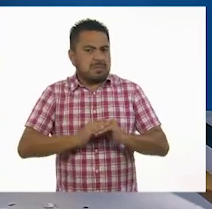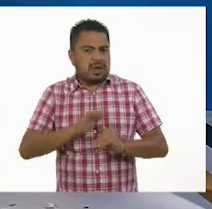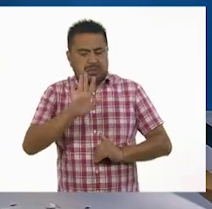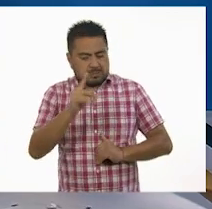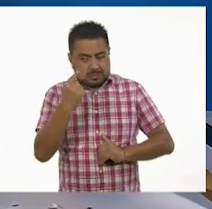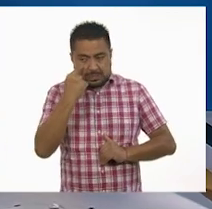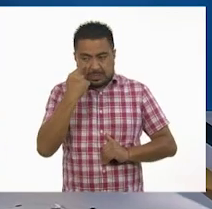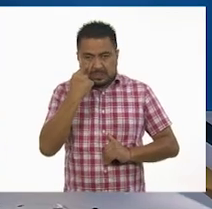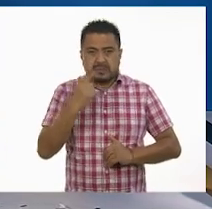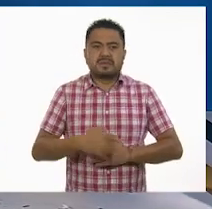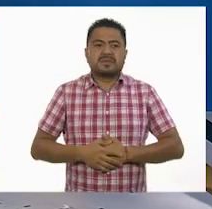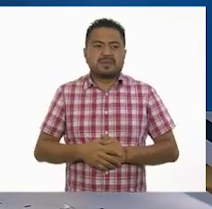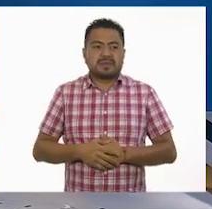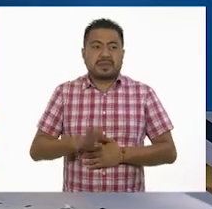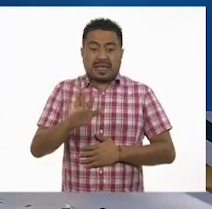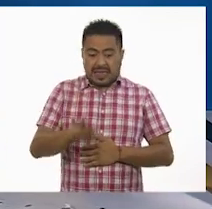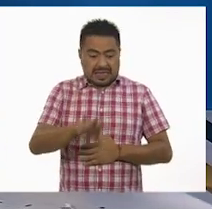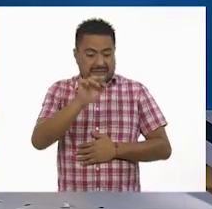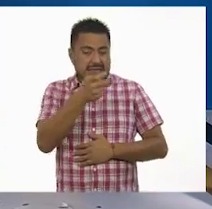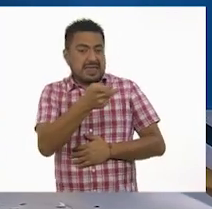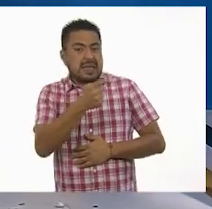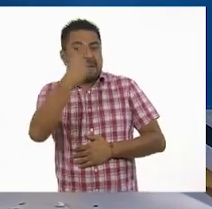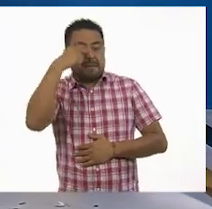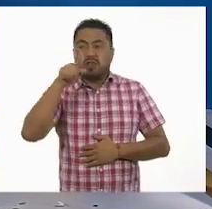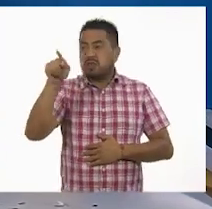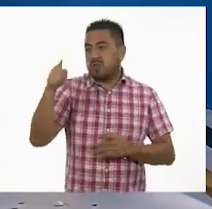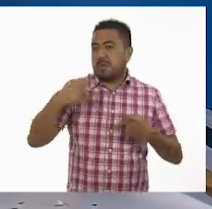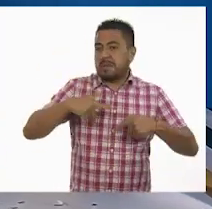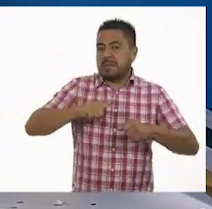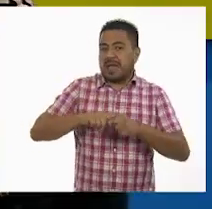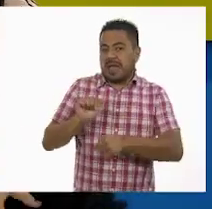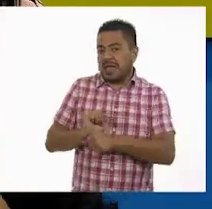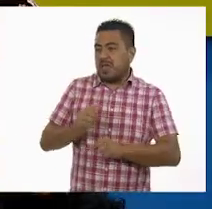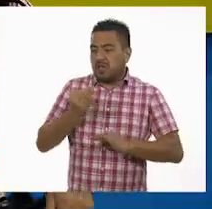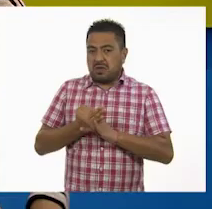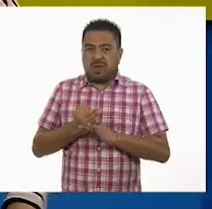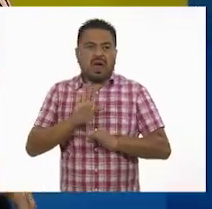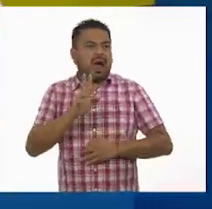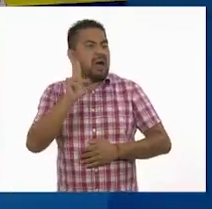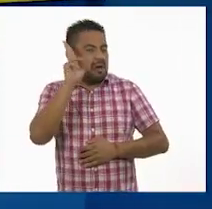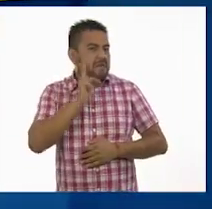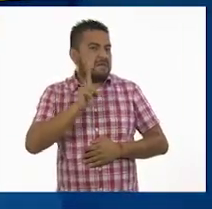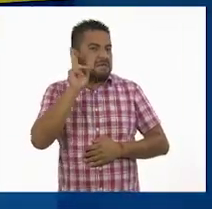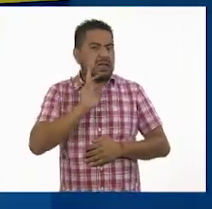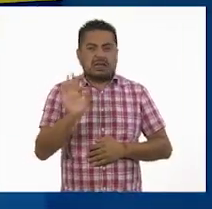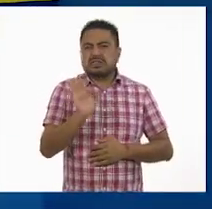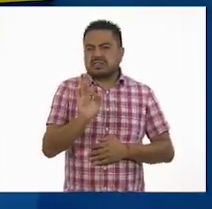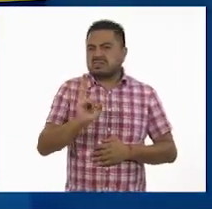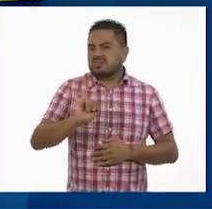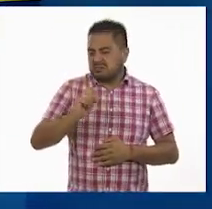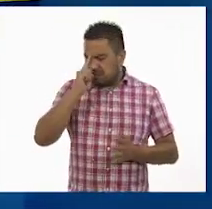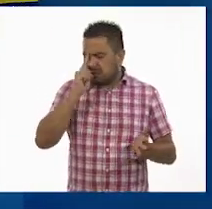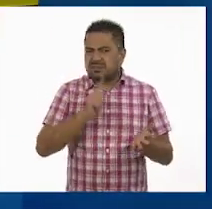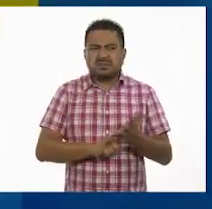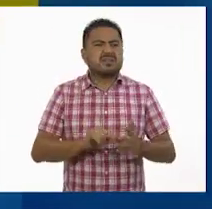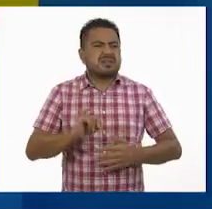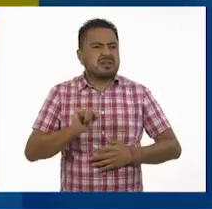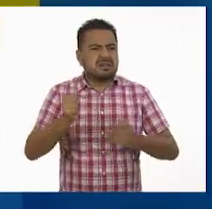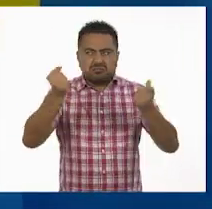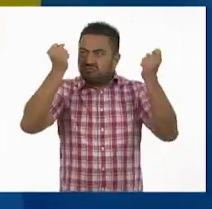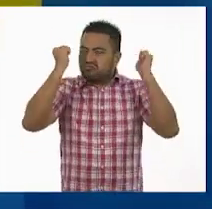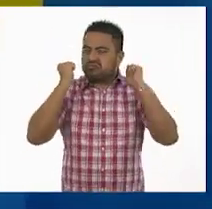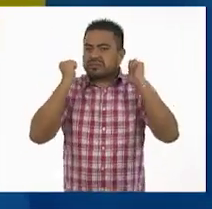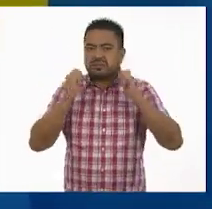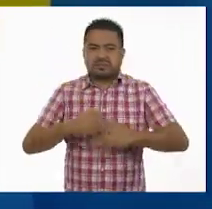Mira, mira, es que aquí... ¡Ay, mira! Mira, este para tu personaje, a lo mejor... ¡Ay! A ver, a lo mejor le queda... Sí, claro que le va a quedar. Mira. Sí.